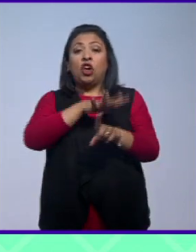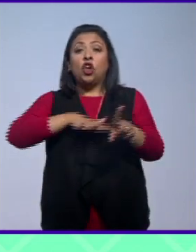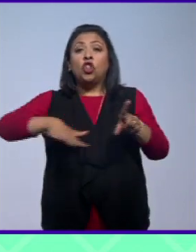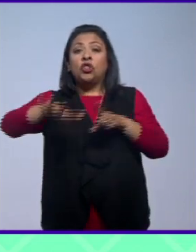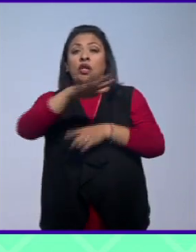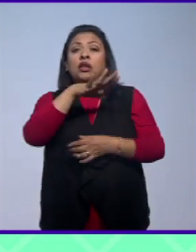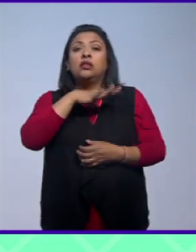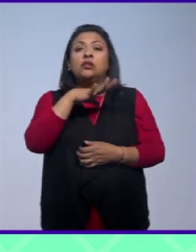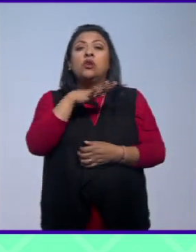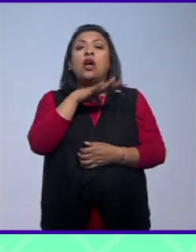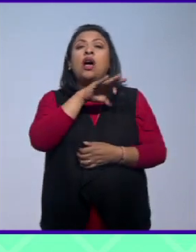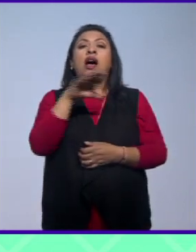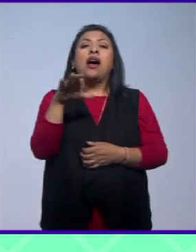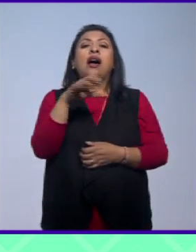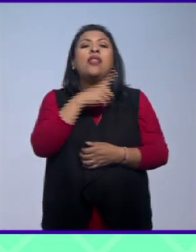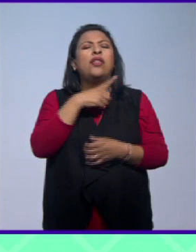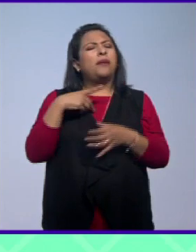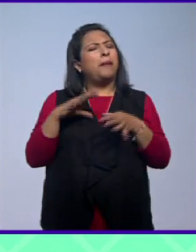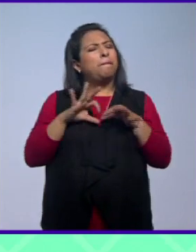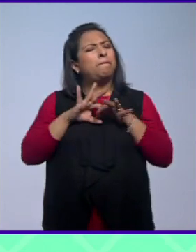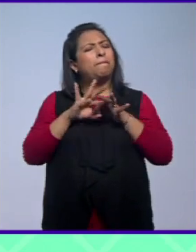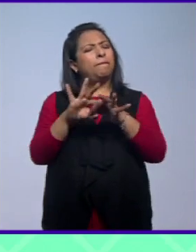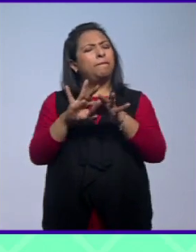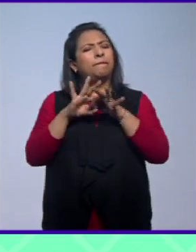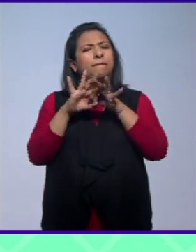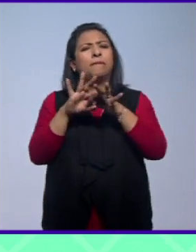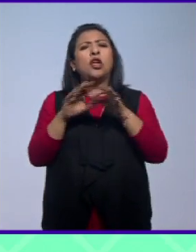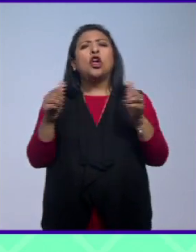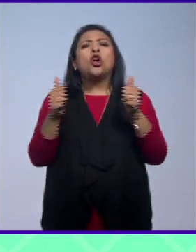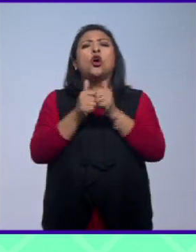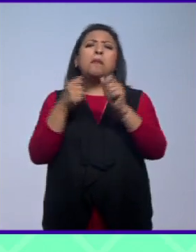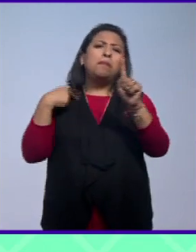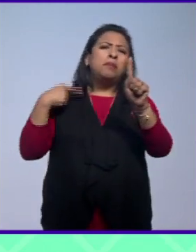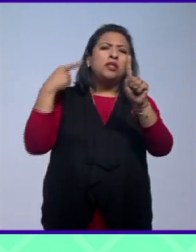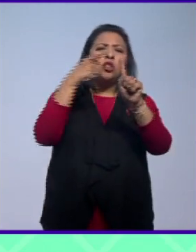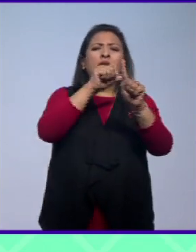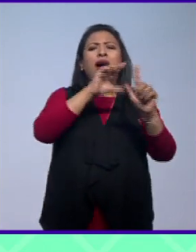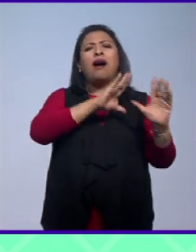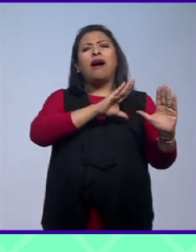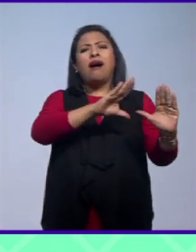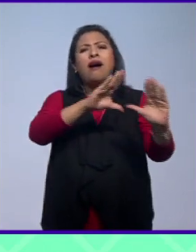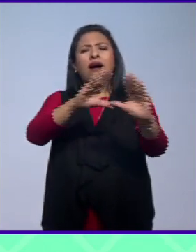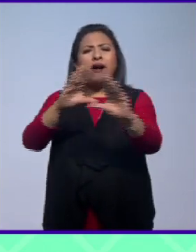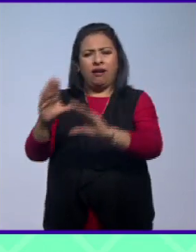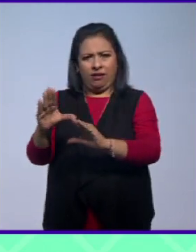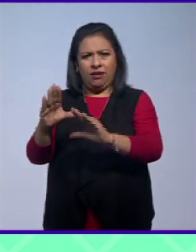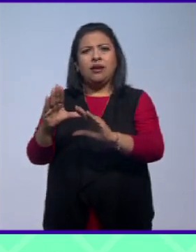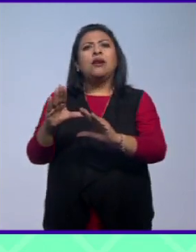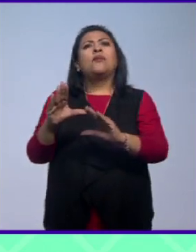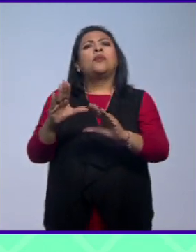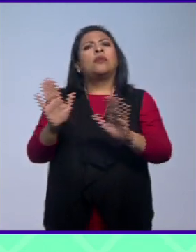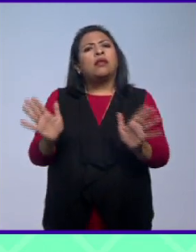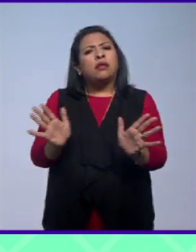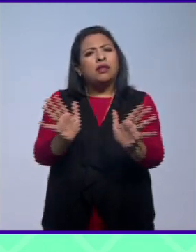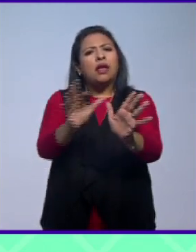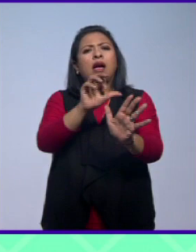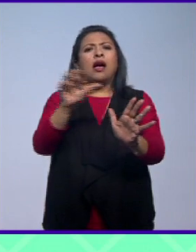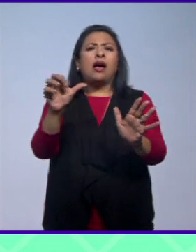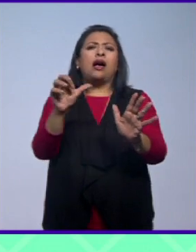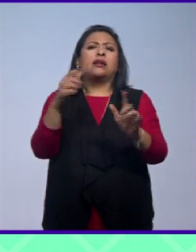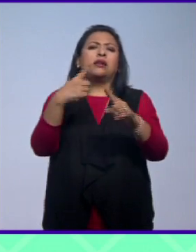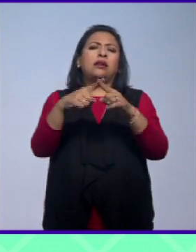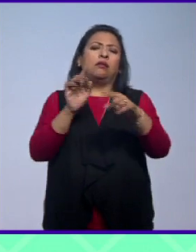de indisoluble vinculación con su misión evangelizadora y promotora a favor de la